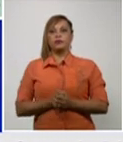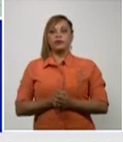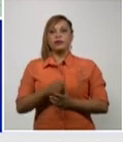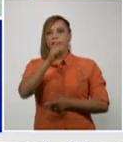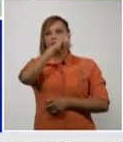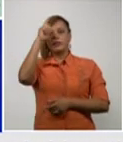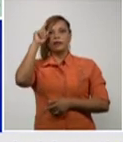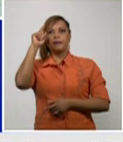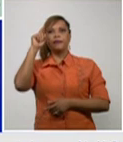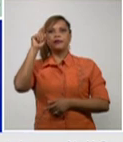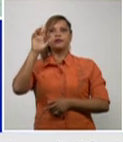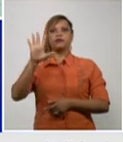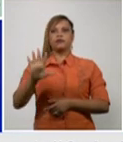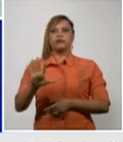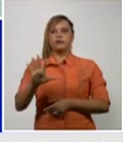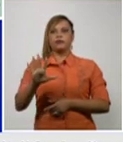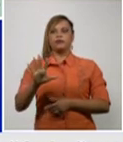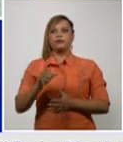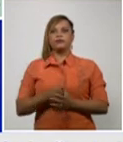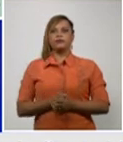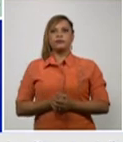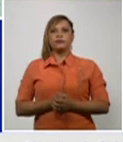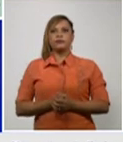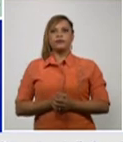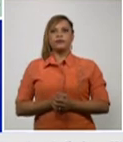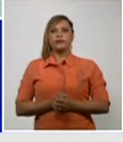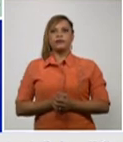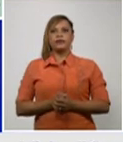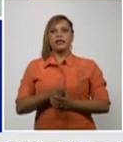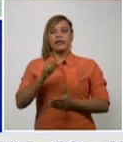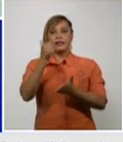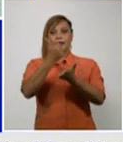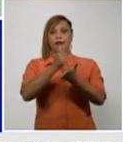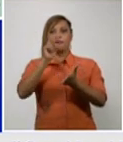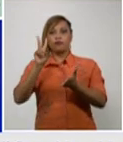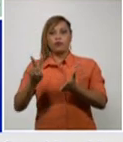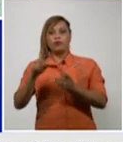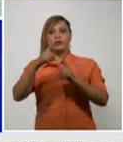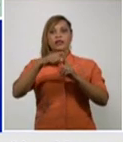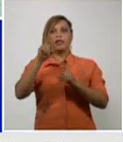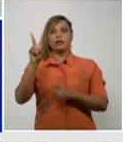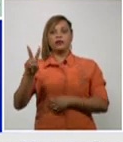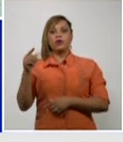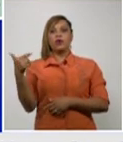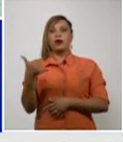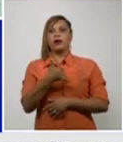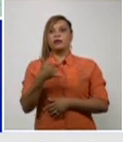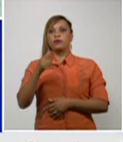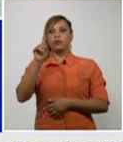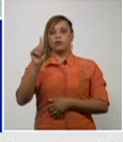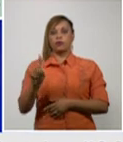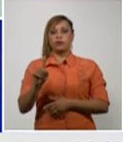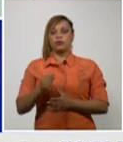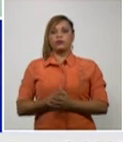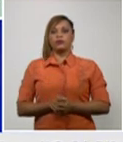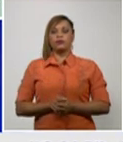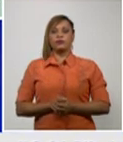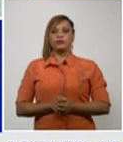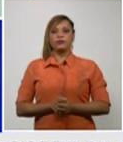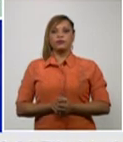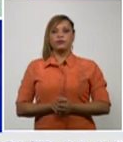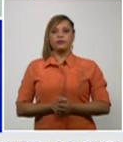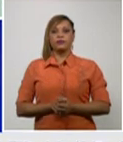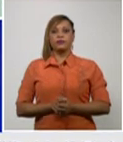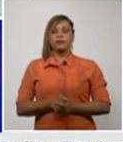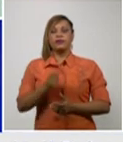de Santiespíritus municipio y de Trinidad 2 y de Jatibonico 1 Ciego de Ávila con